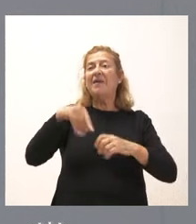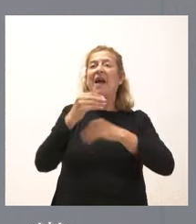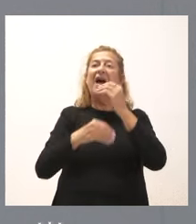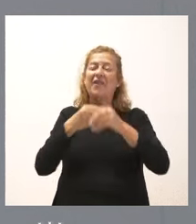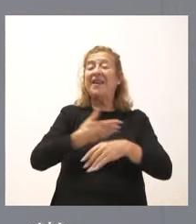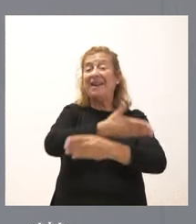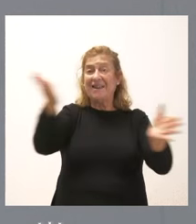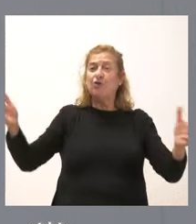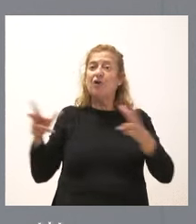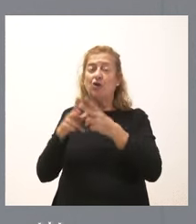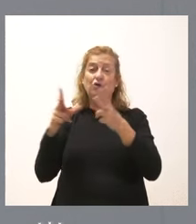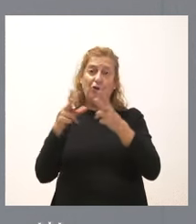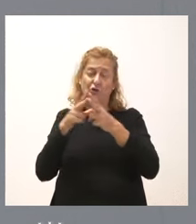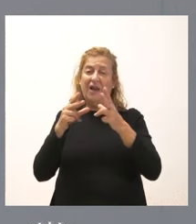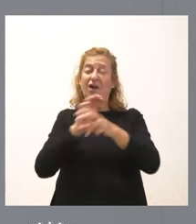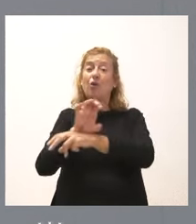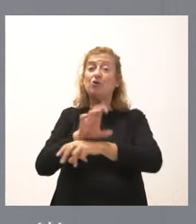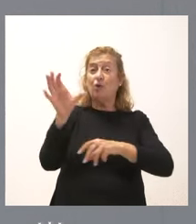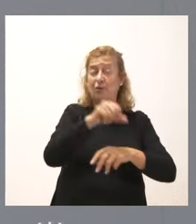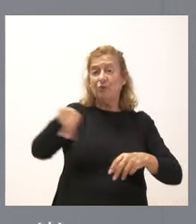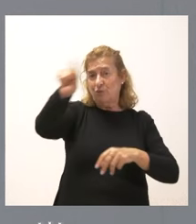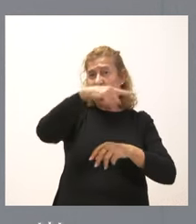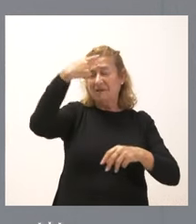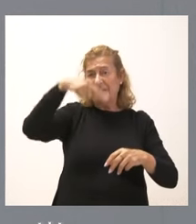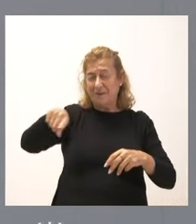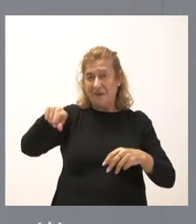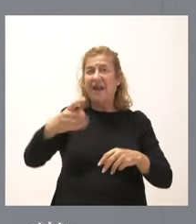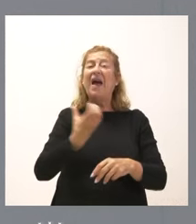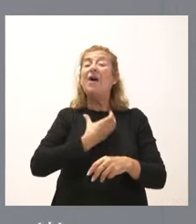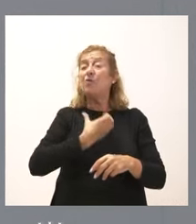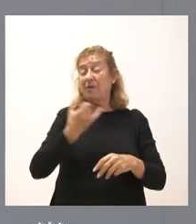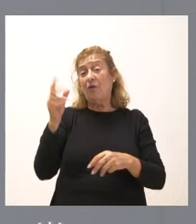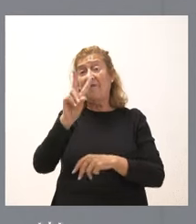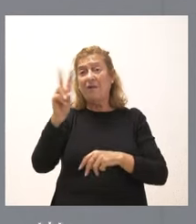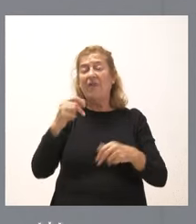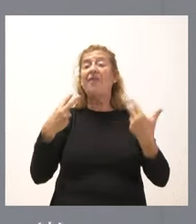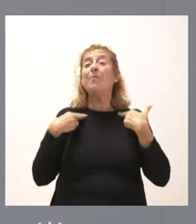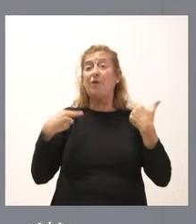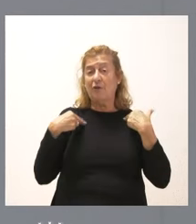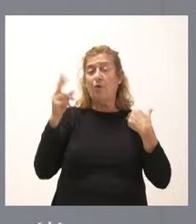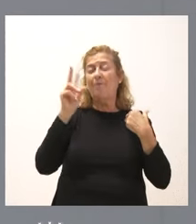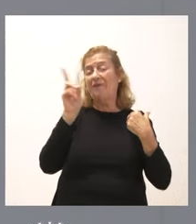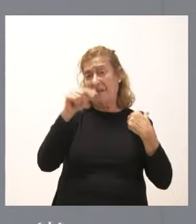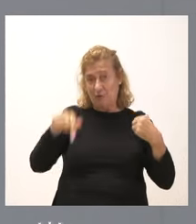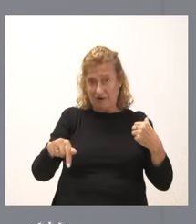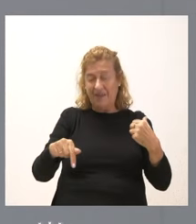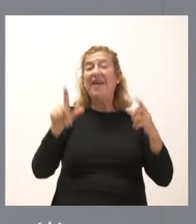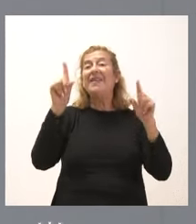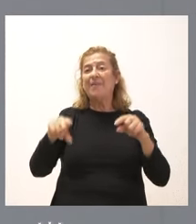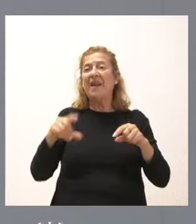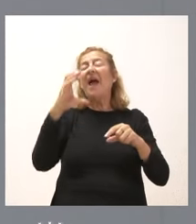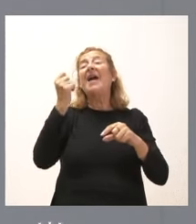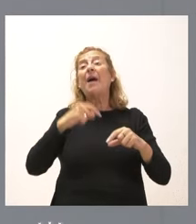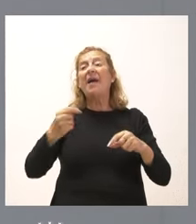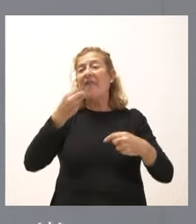resto de los socios del consorcio, que saben ustedes que son el Ayuntamiento de Valladolid y la Diputación Provincial de Valladolid, así como la Cámara de